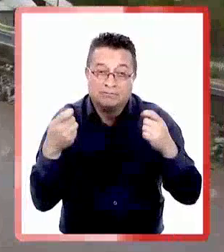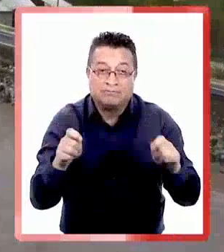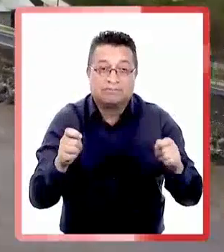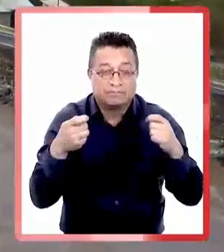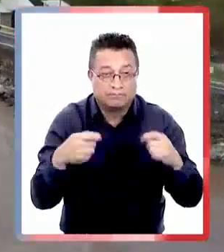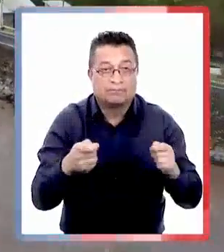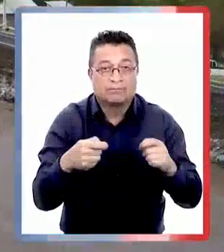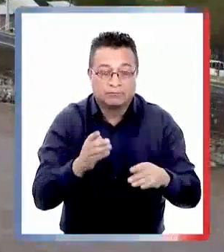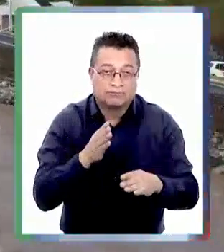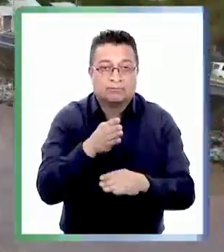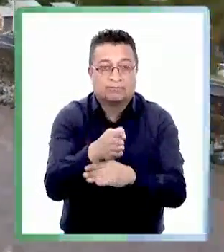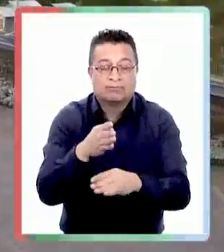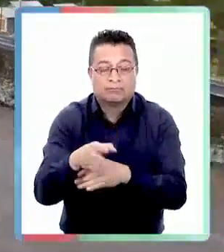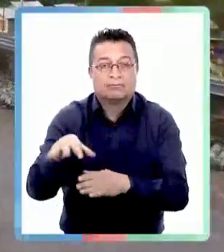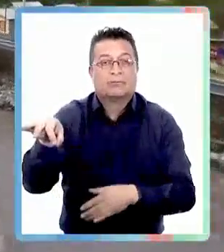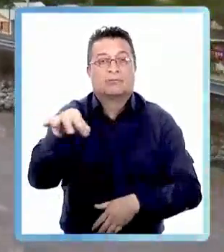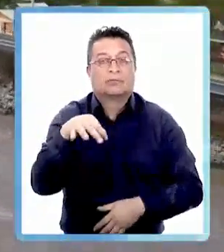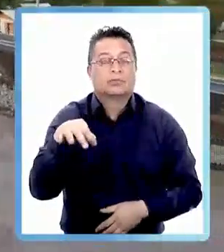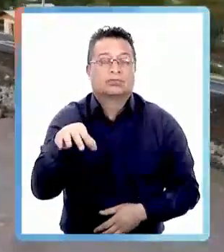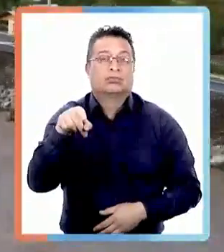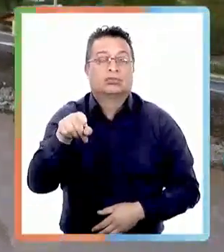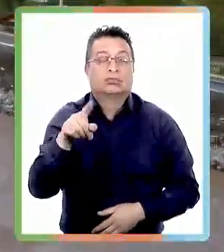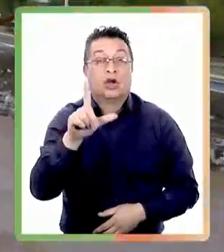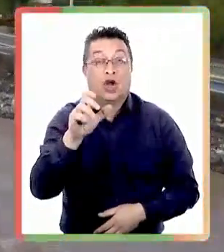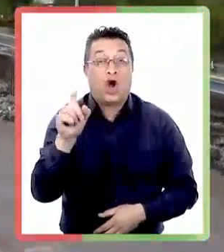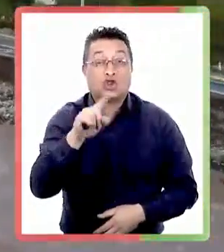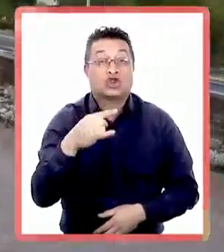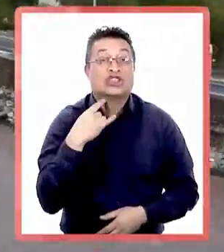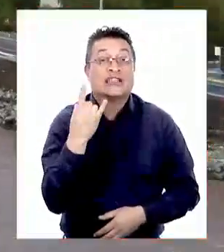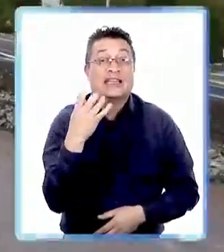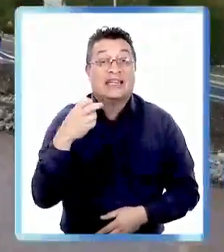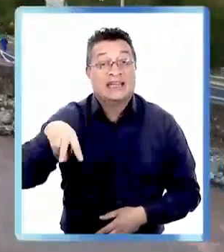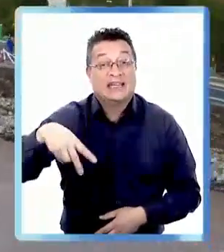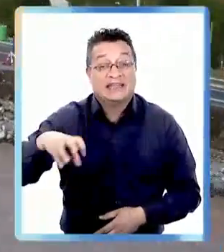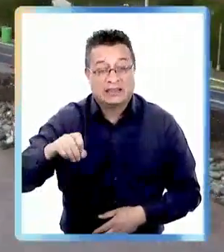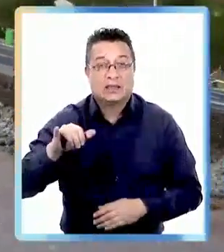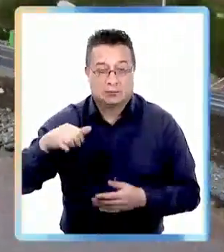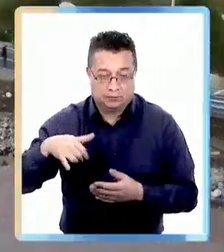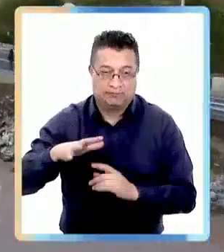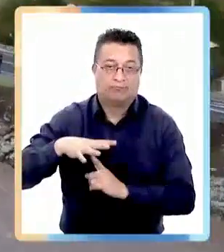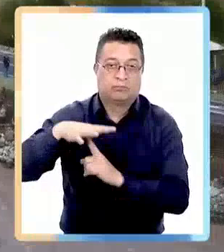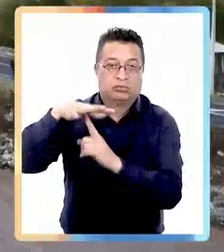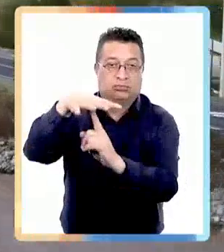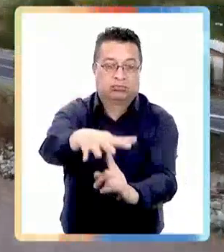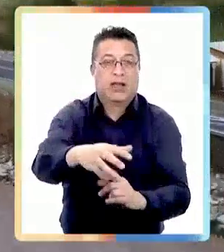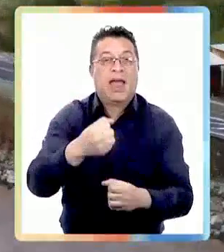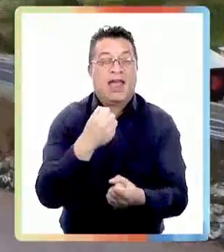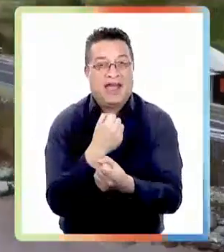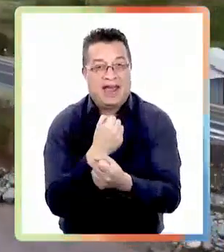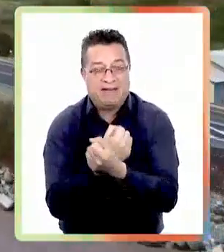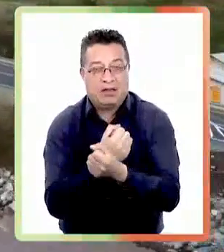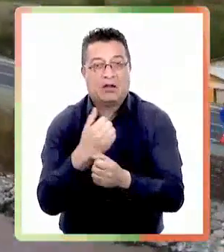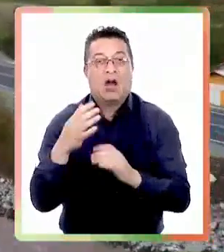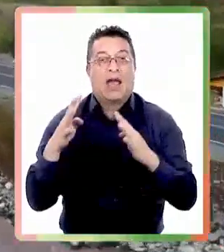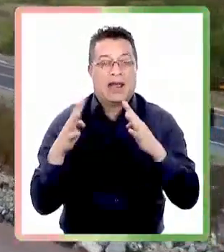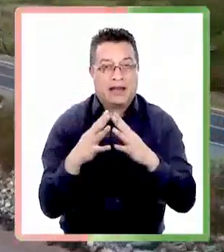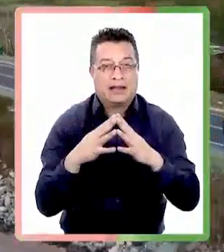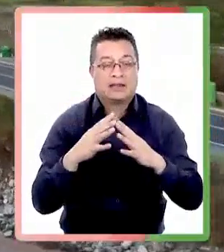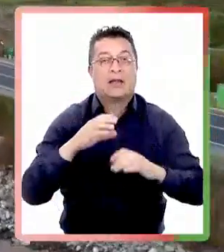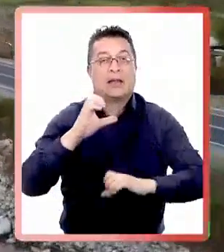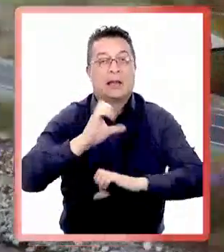aislados mientras que en el caso de los queñes a través de una labor aérea de carabineros el ejército y la empresa Bio Bio